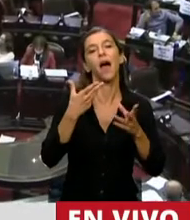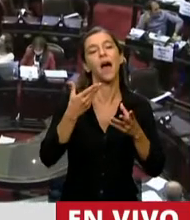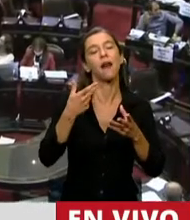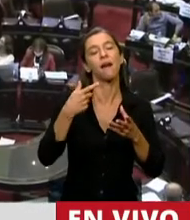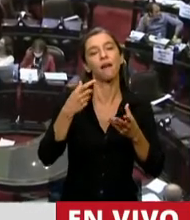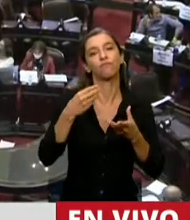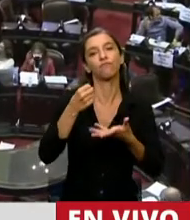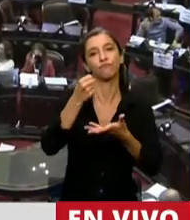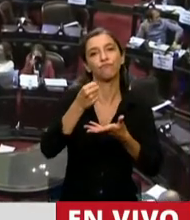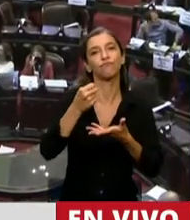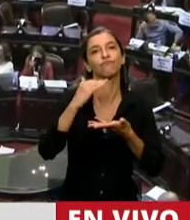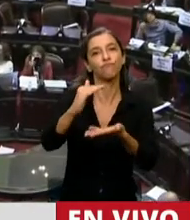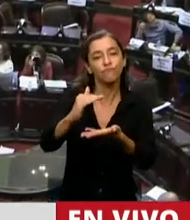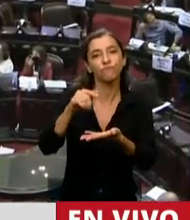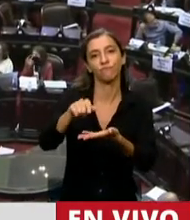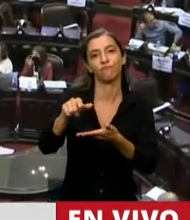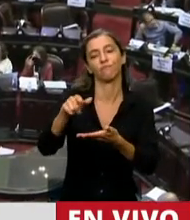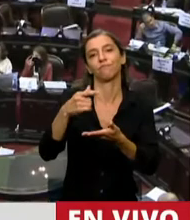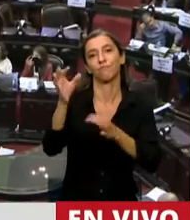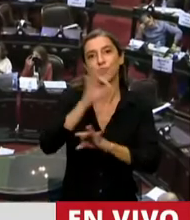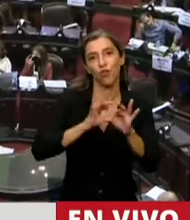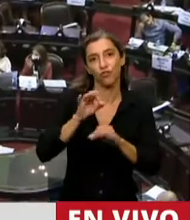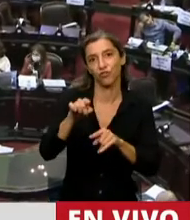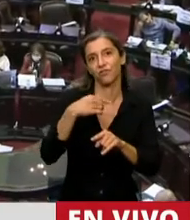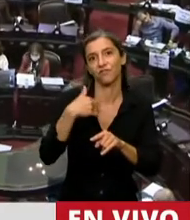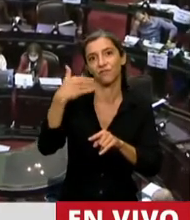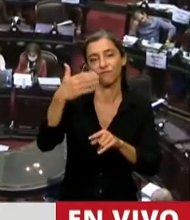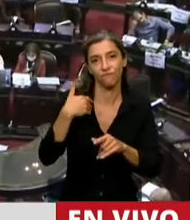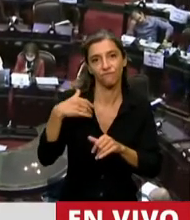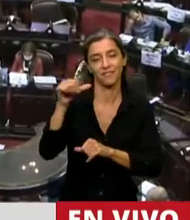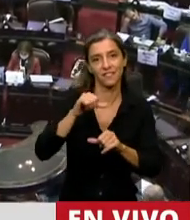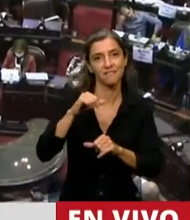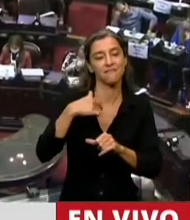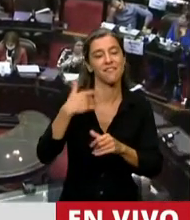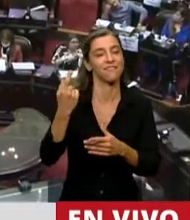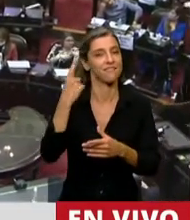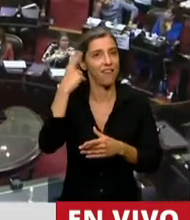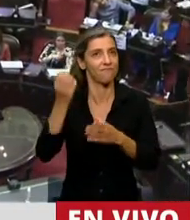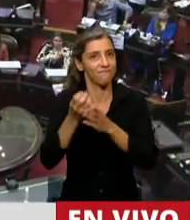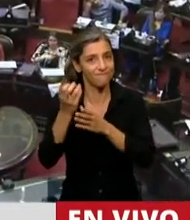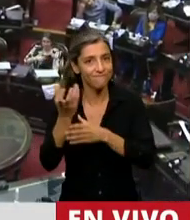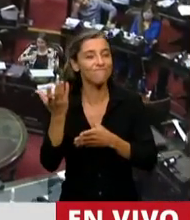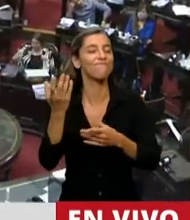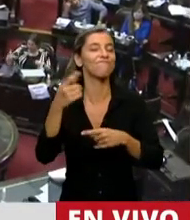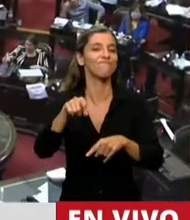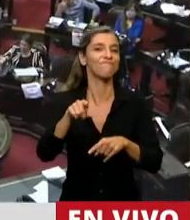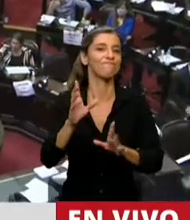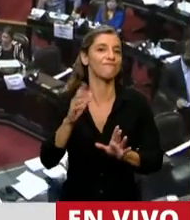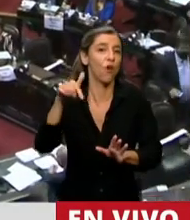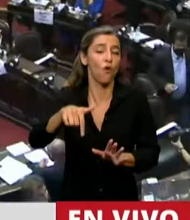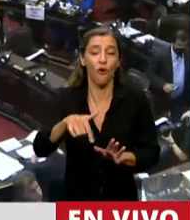Tecnología e Innovación. Quiero destacar que hoy, por una feliz